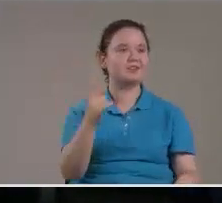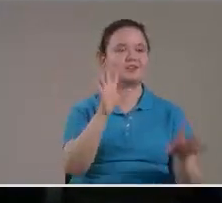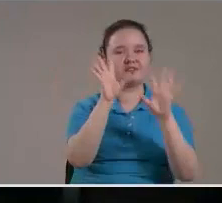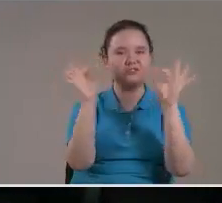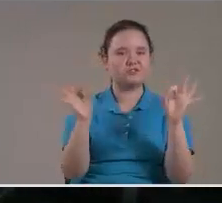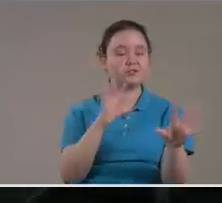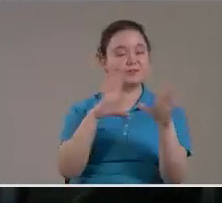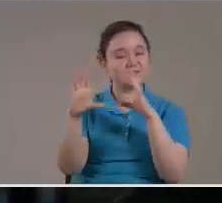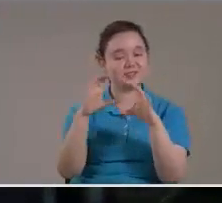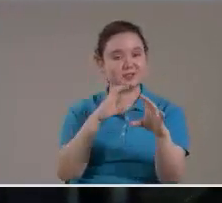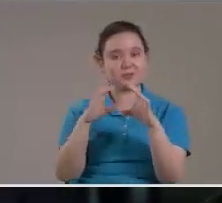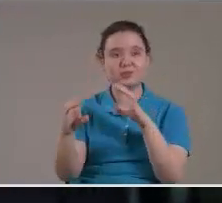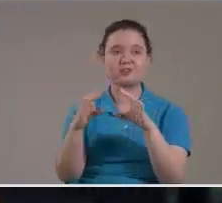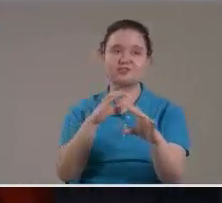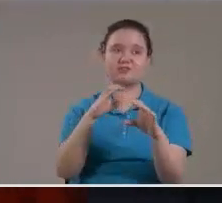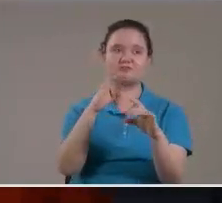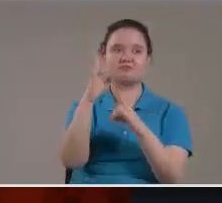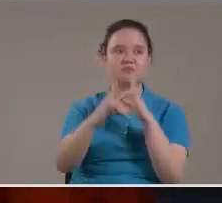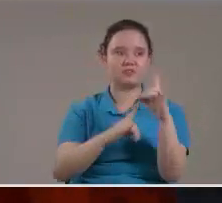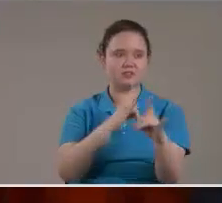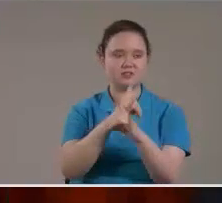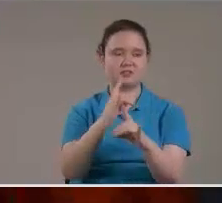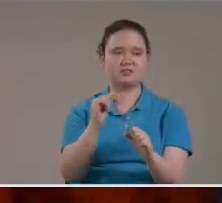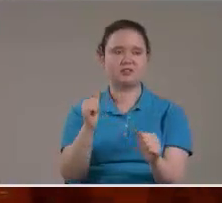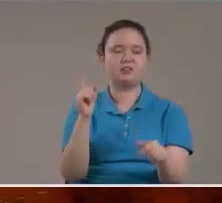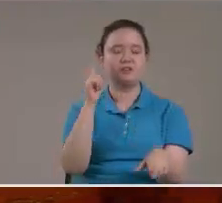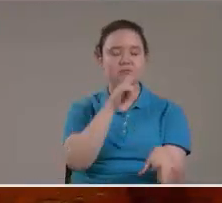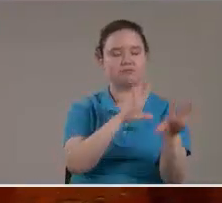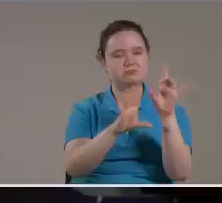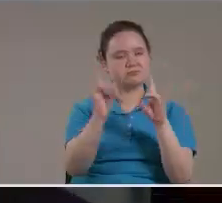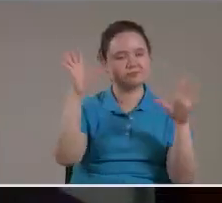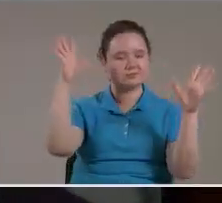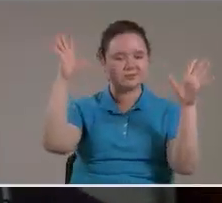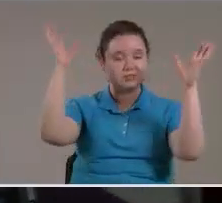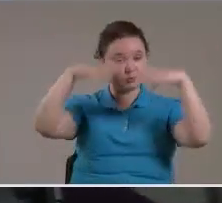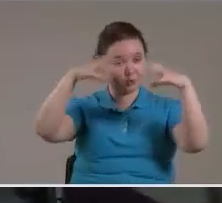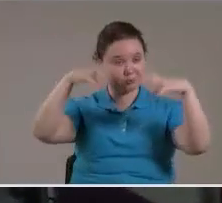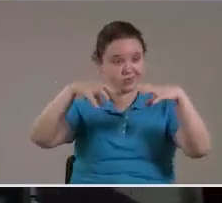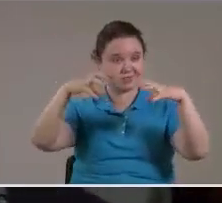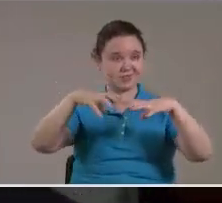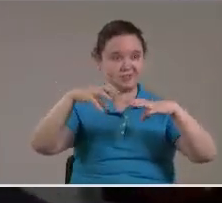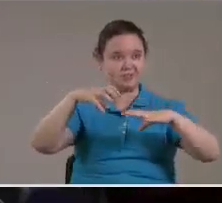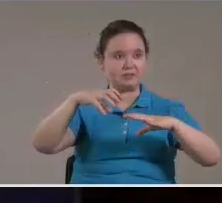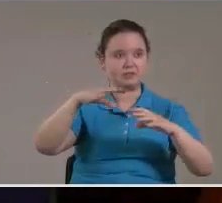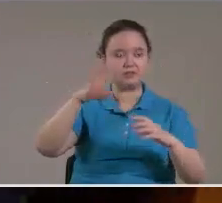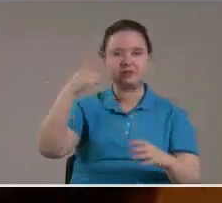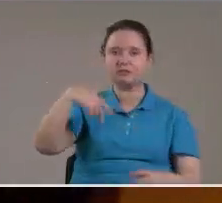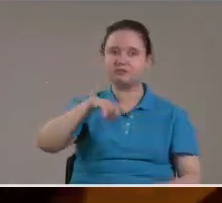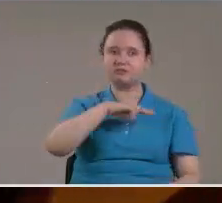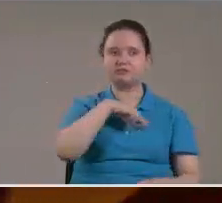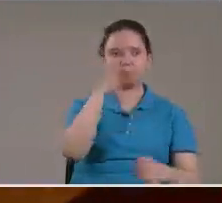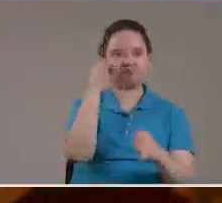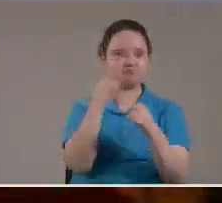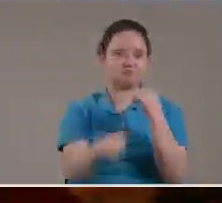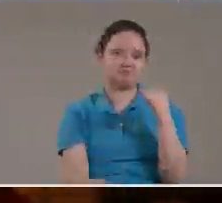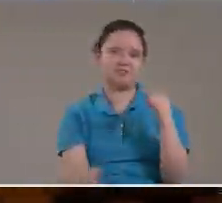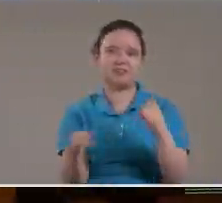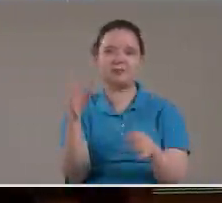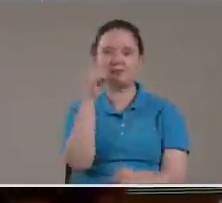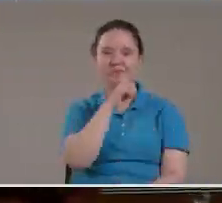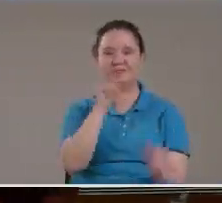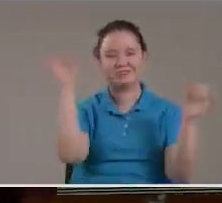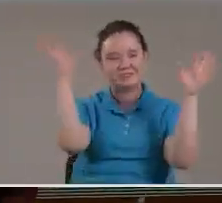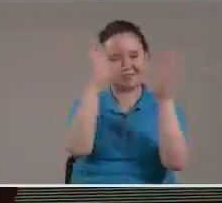comunicación Satelital Que hay en la tierra Con una de esas tormentas Que venga Y nos quedamos A